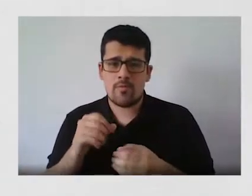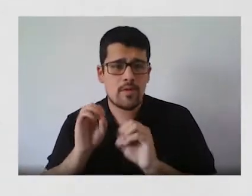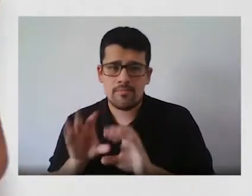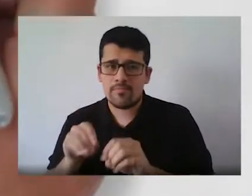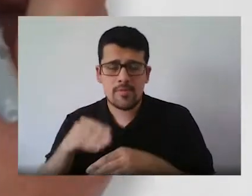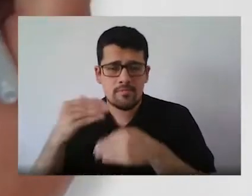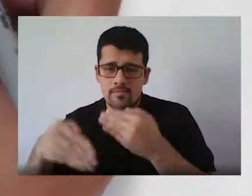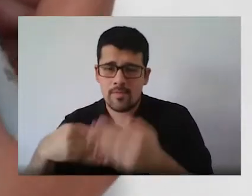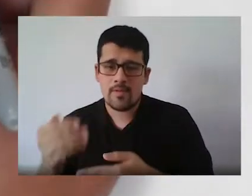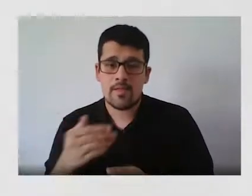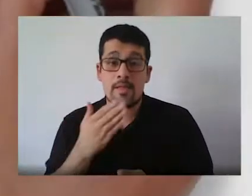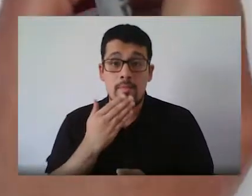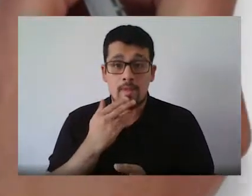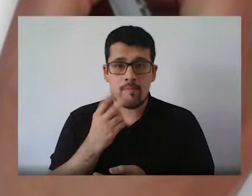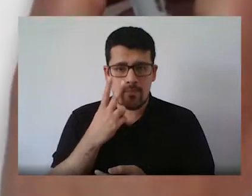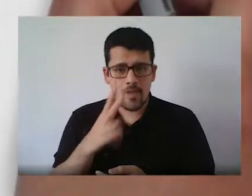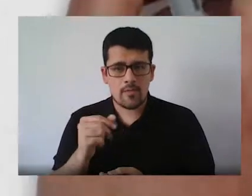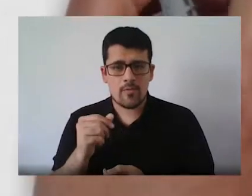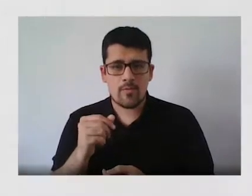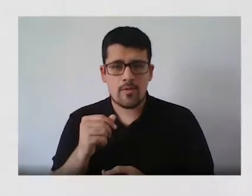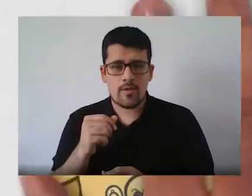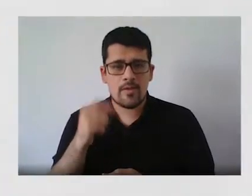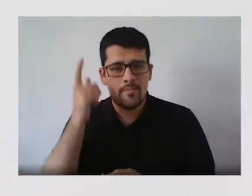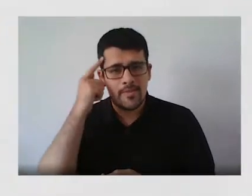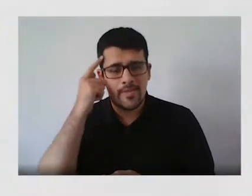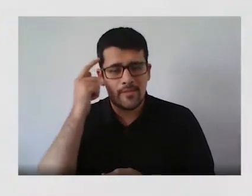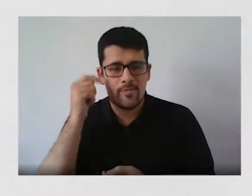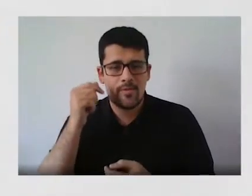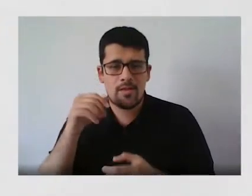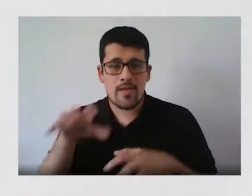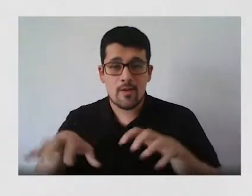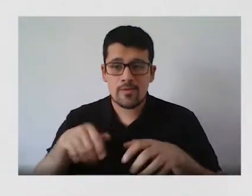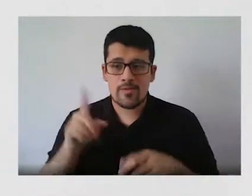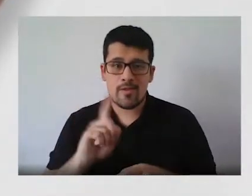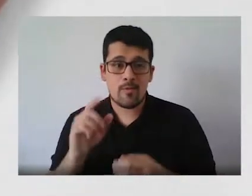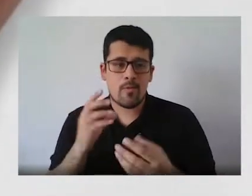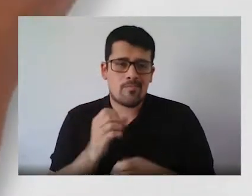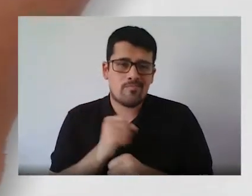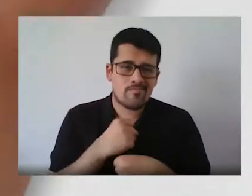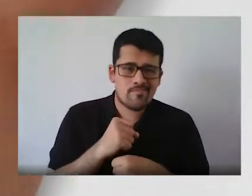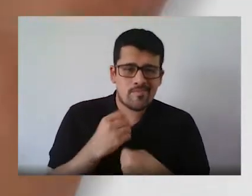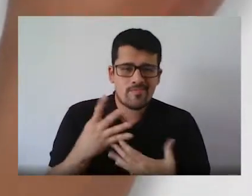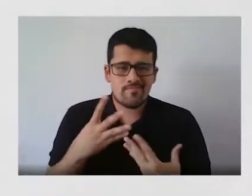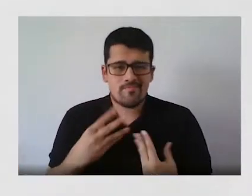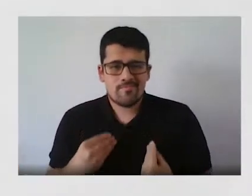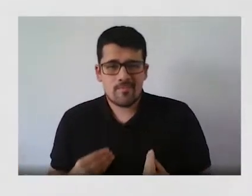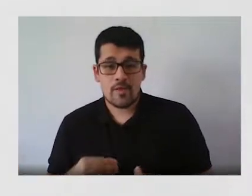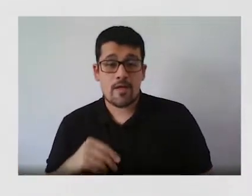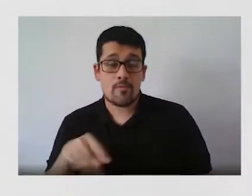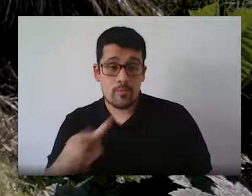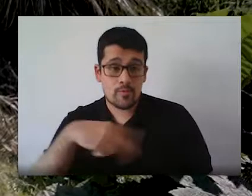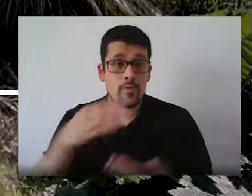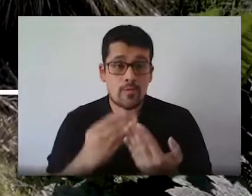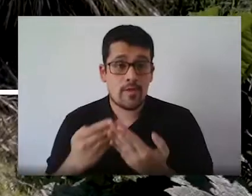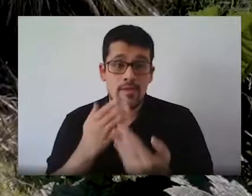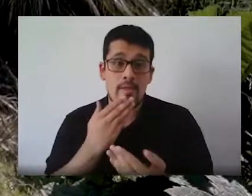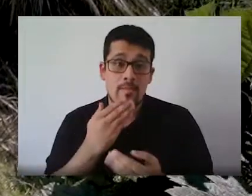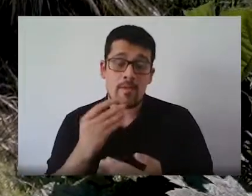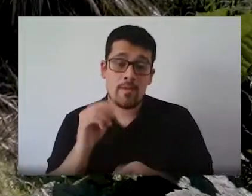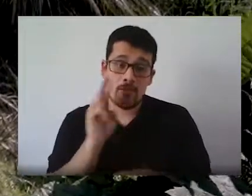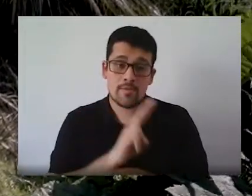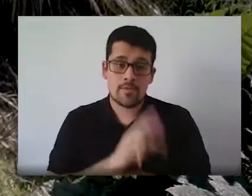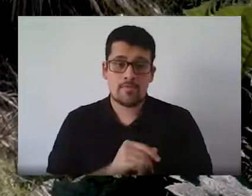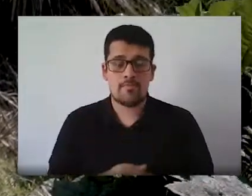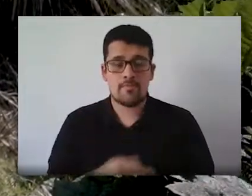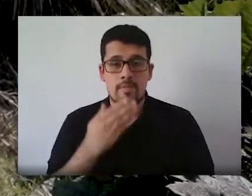formativos todo esto también considerando el principio de alternancia y el no agobio a nuestros estudiantes y a nuestros profesores paralelamente